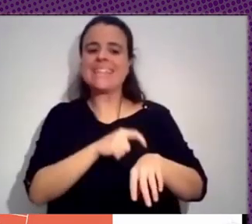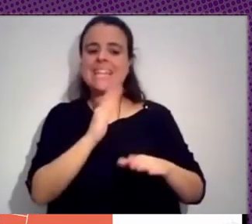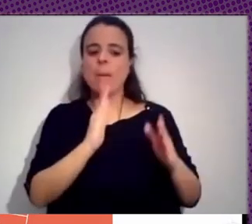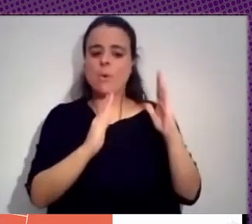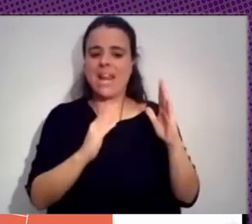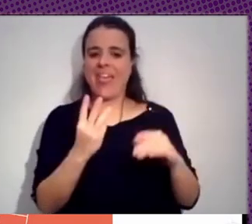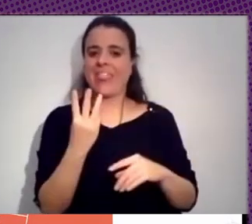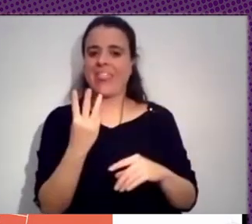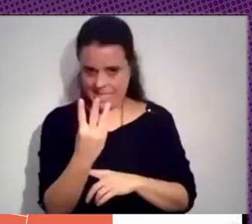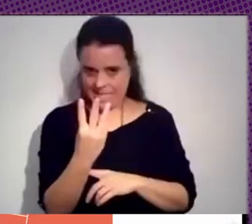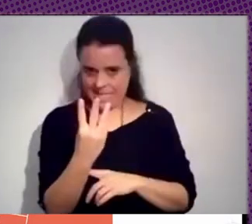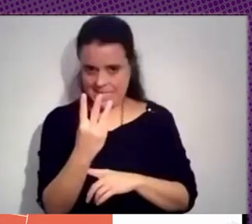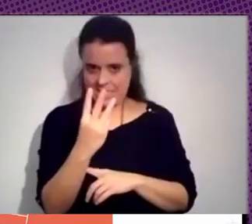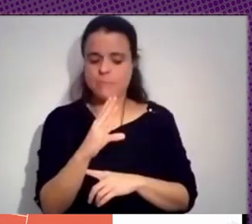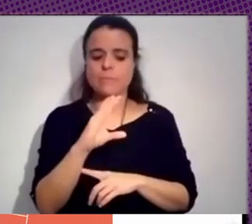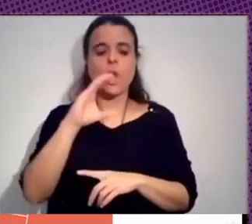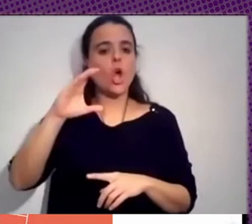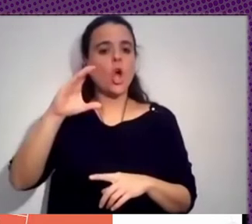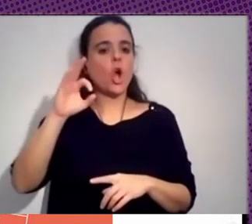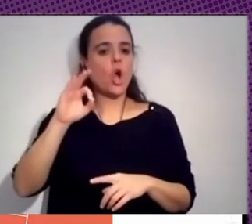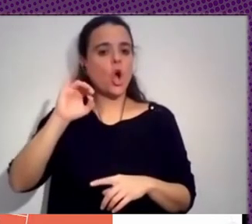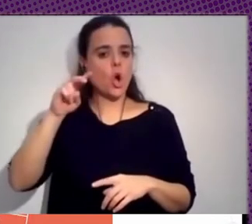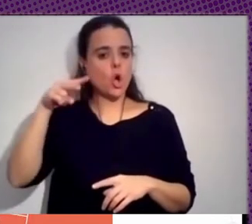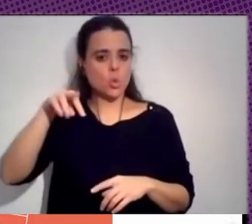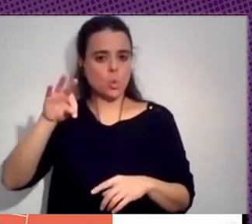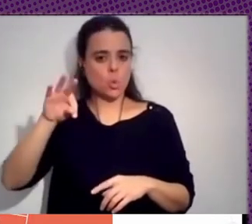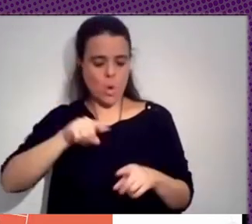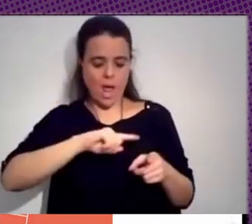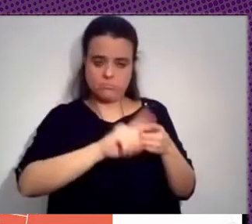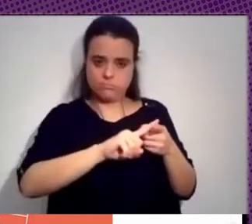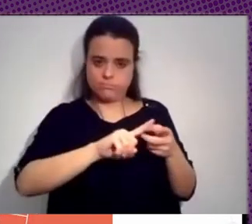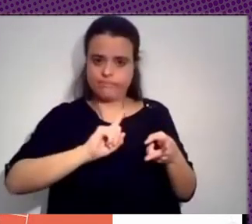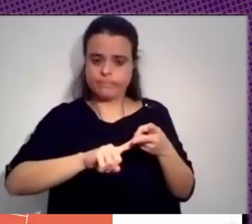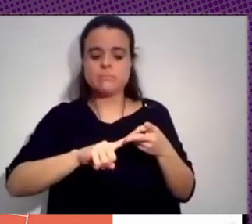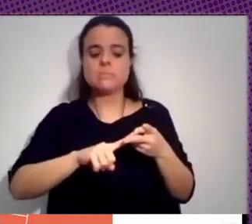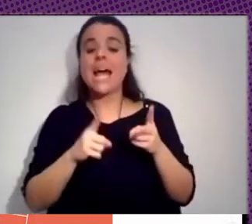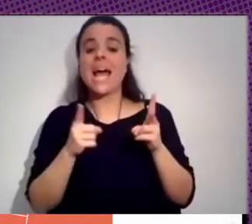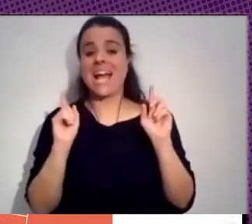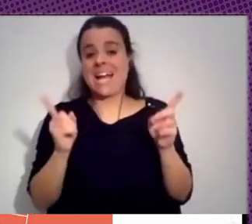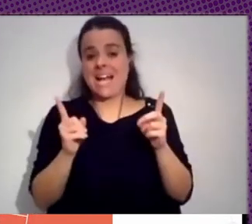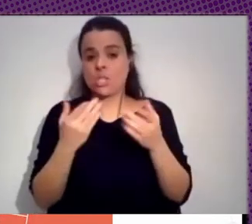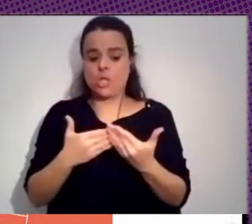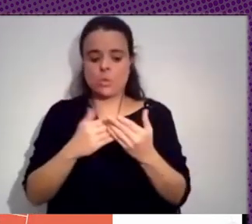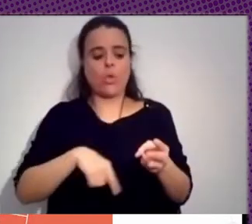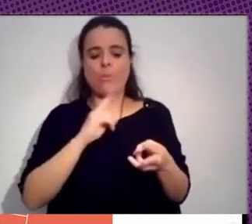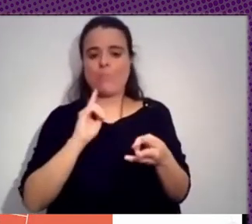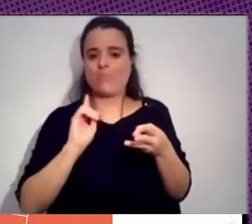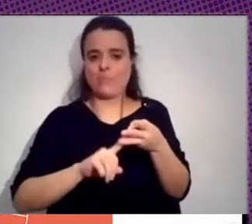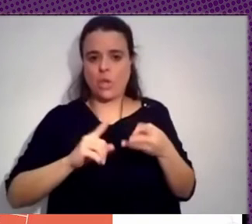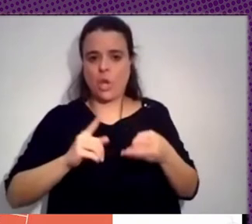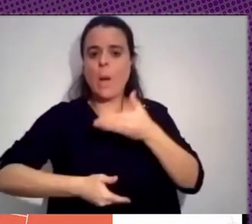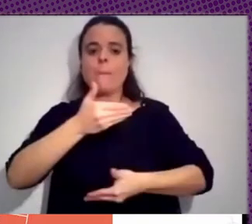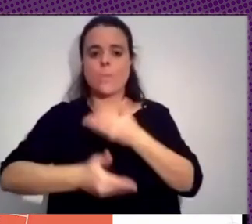la coyuntura, el del caso de estudio o el evento social y desde el proceso social. Ahora explico